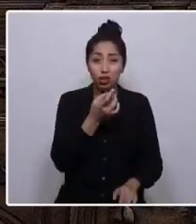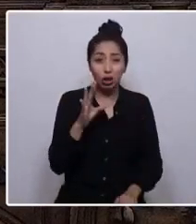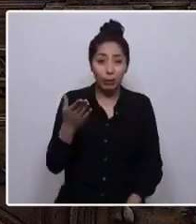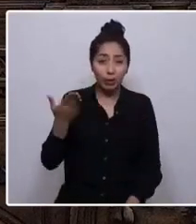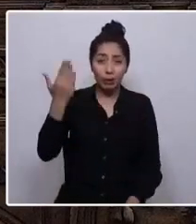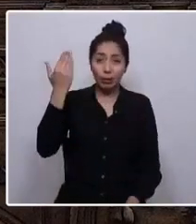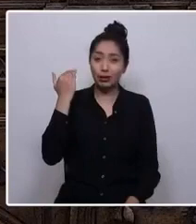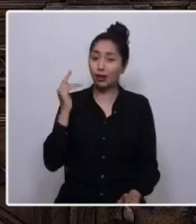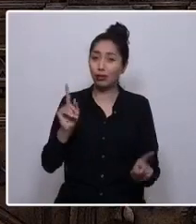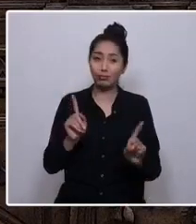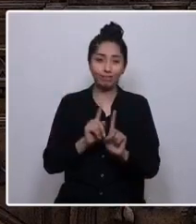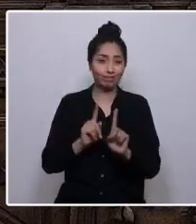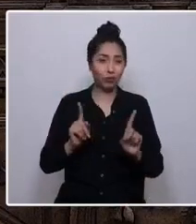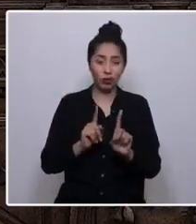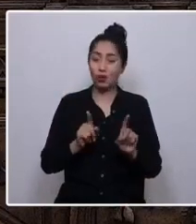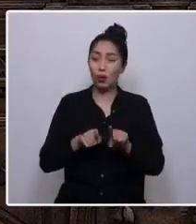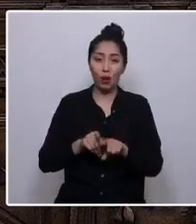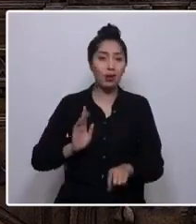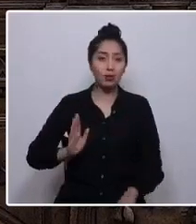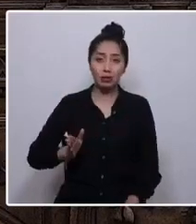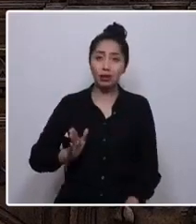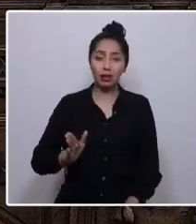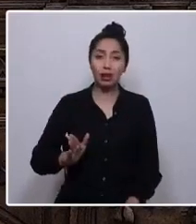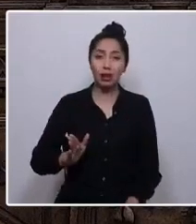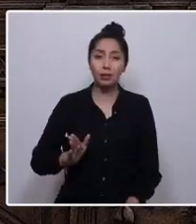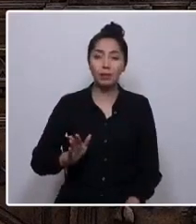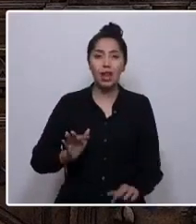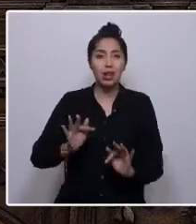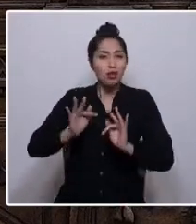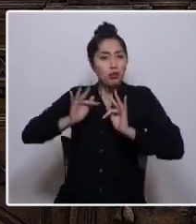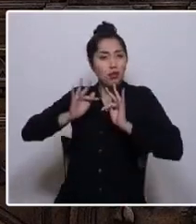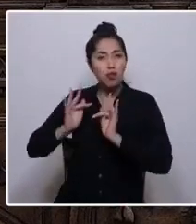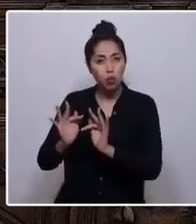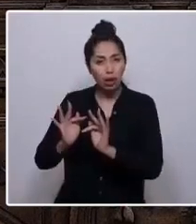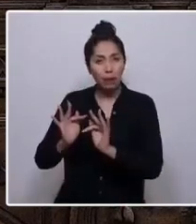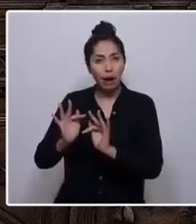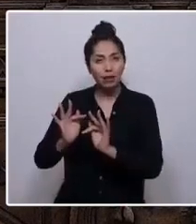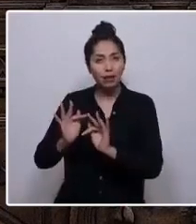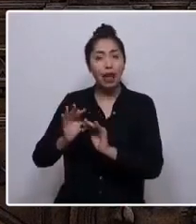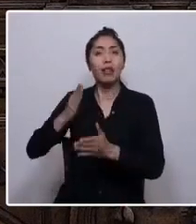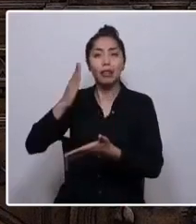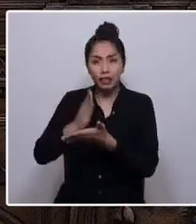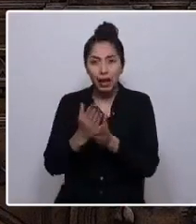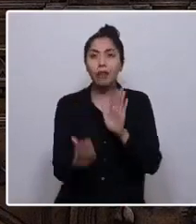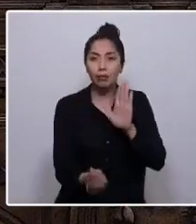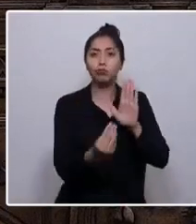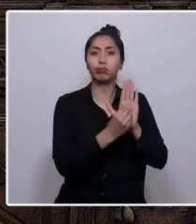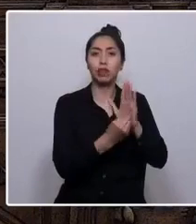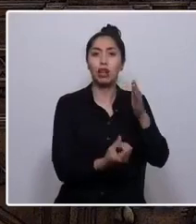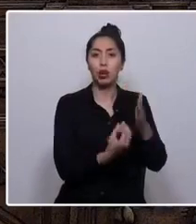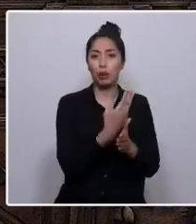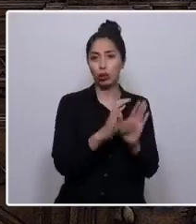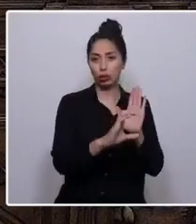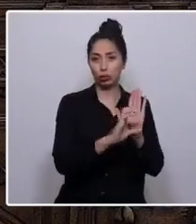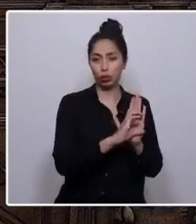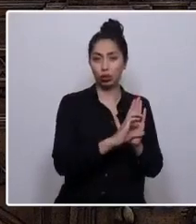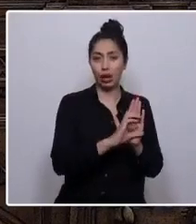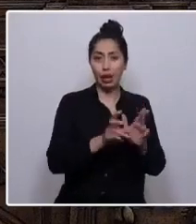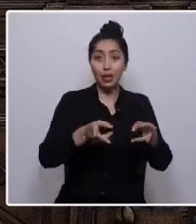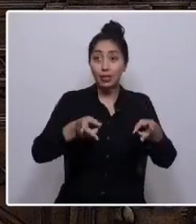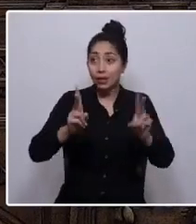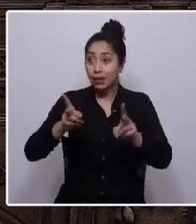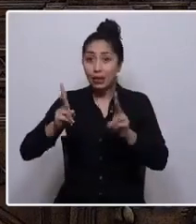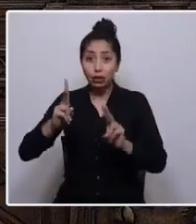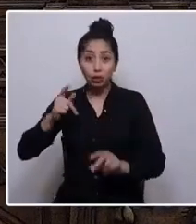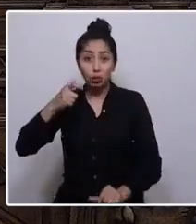Él nunca más debe quedar plasmado en la nueva constitución. Los derechos humanos